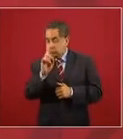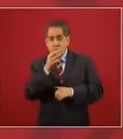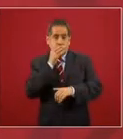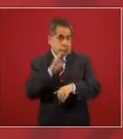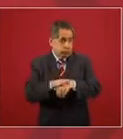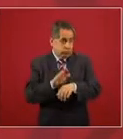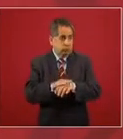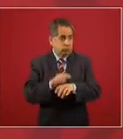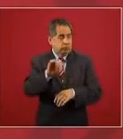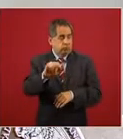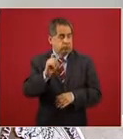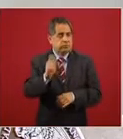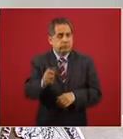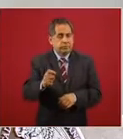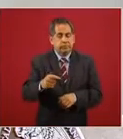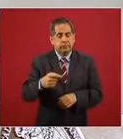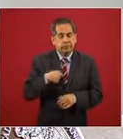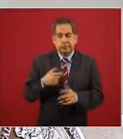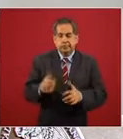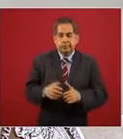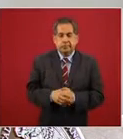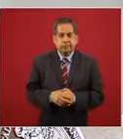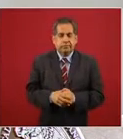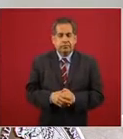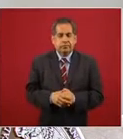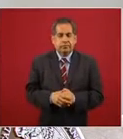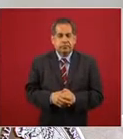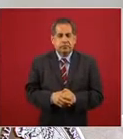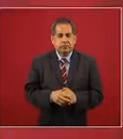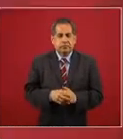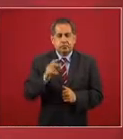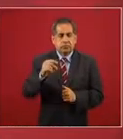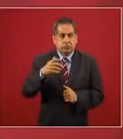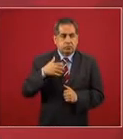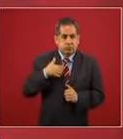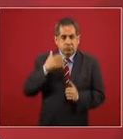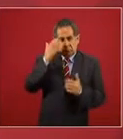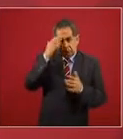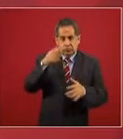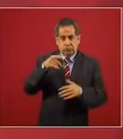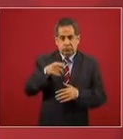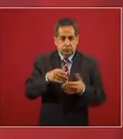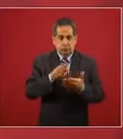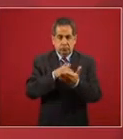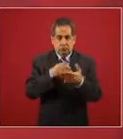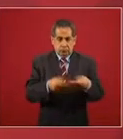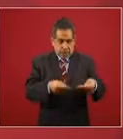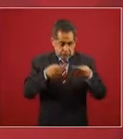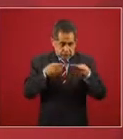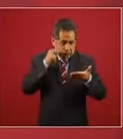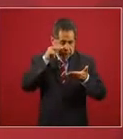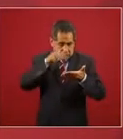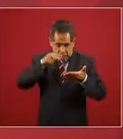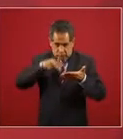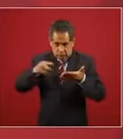es que no conocí el documento de denuncia